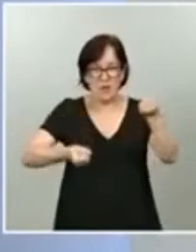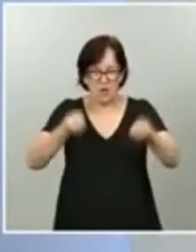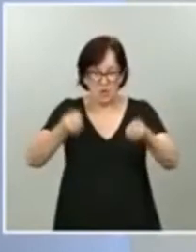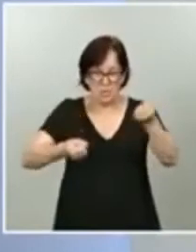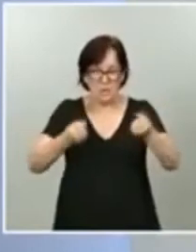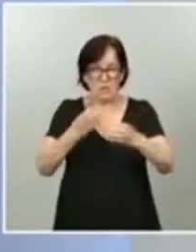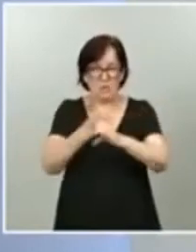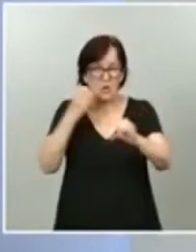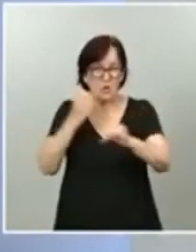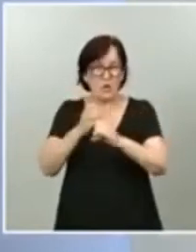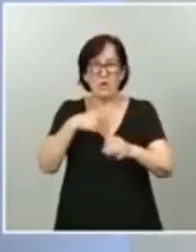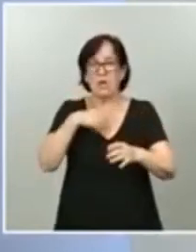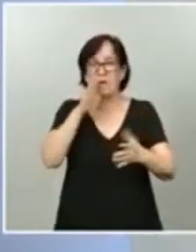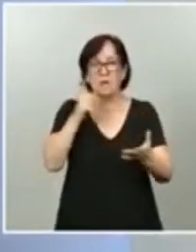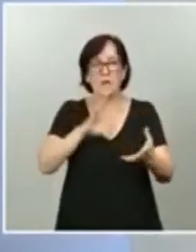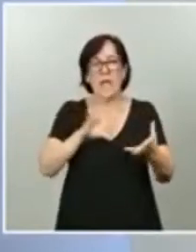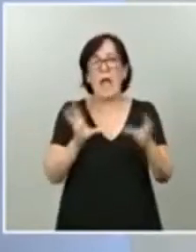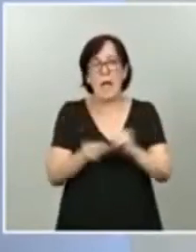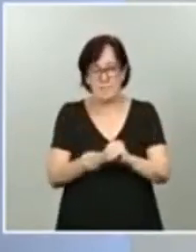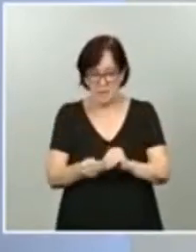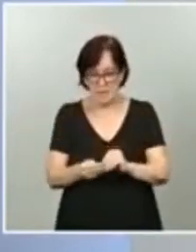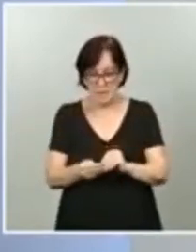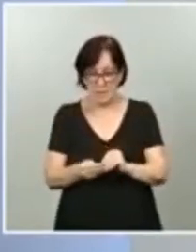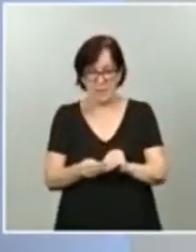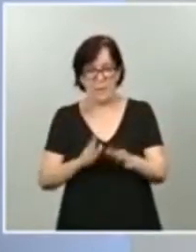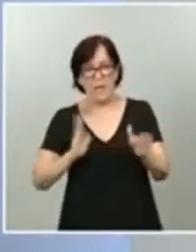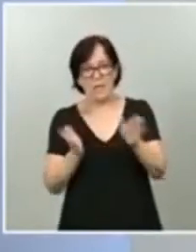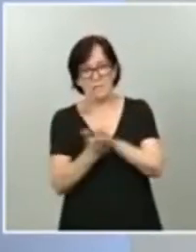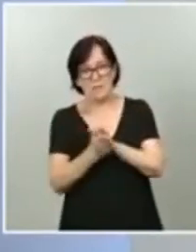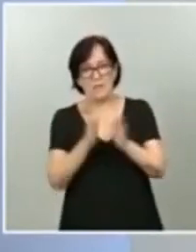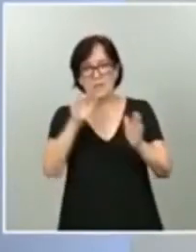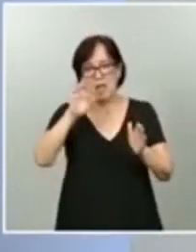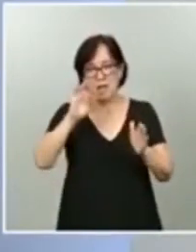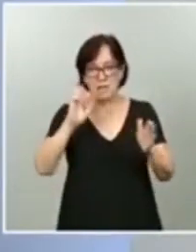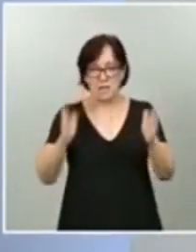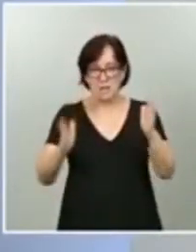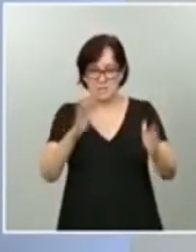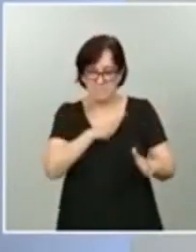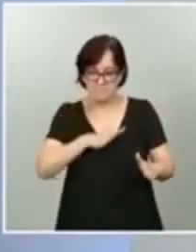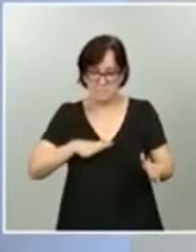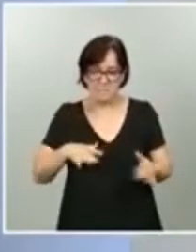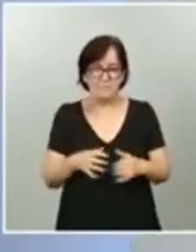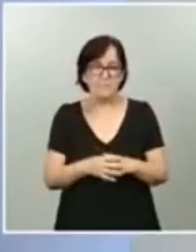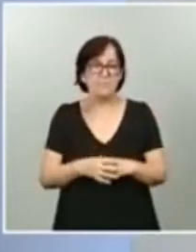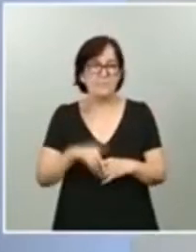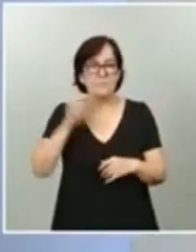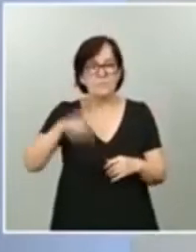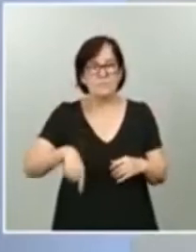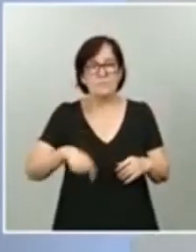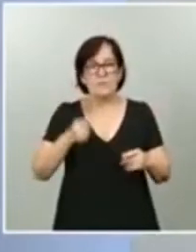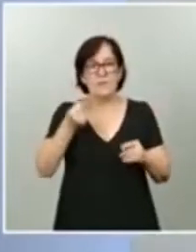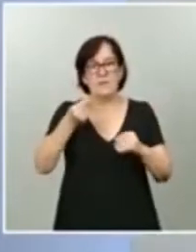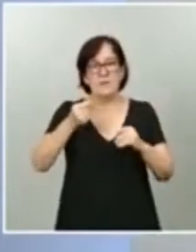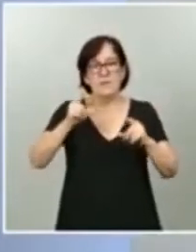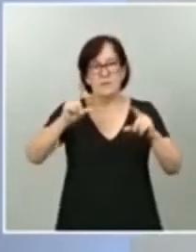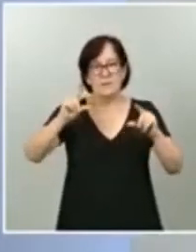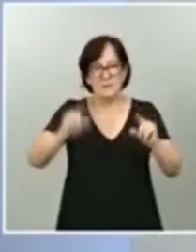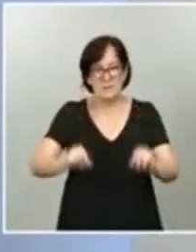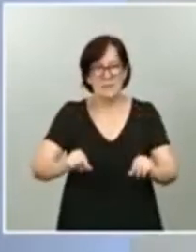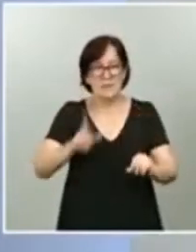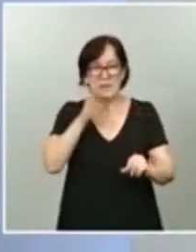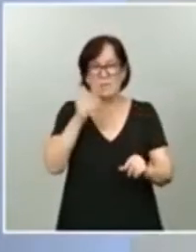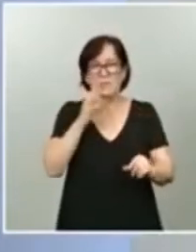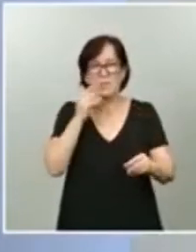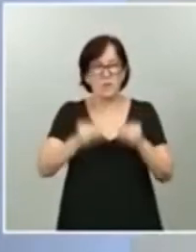y teniendo en cuenta la aplicación de los expedientes de regulación temporal de empleo, así como la disminución de costes por las expediciones